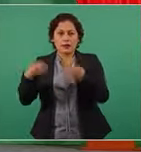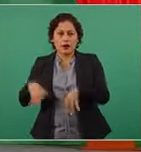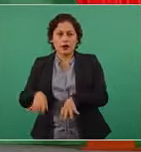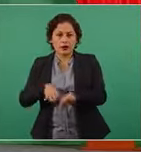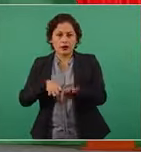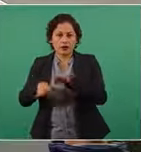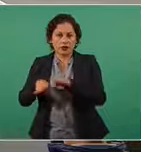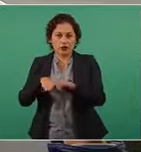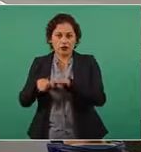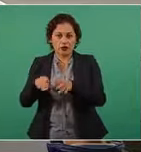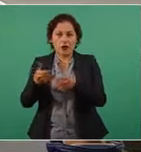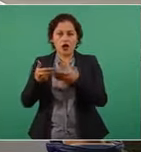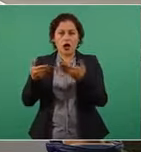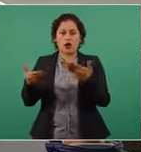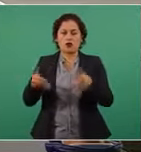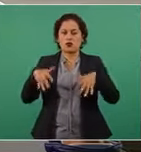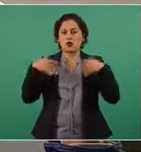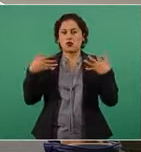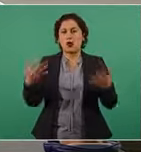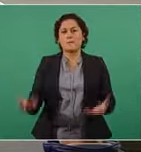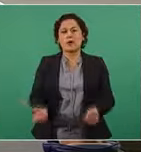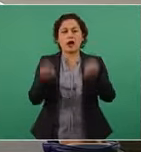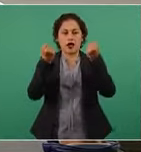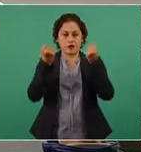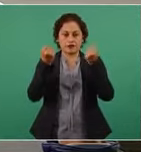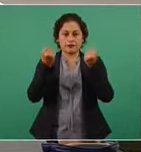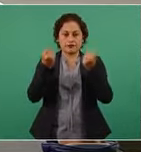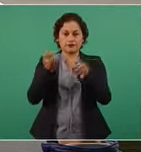Este fue excepcional, porque acá también